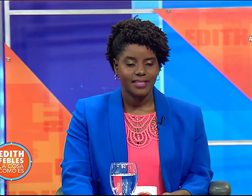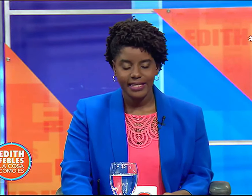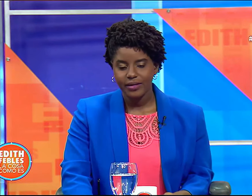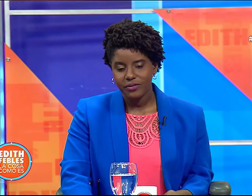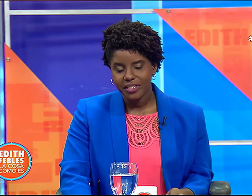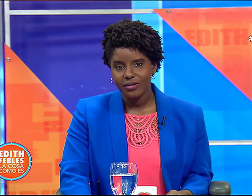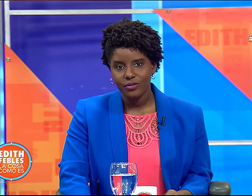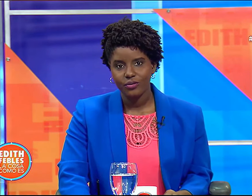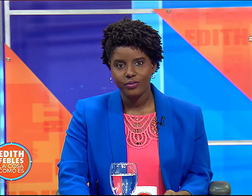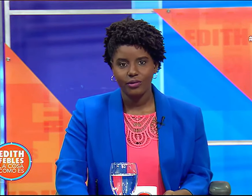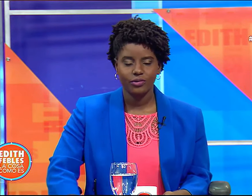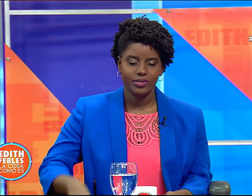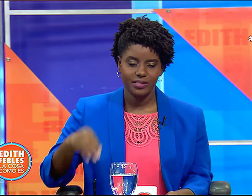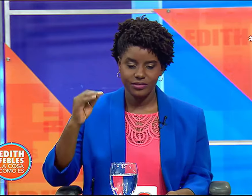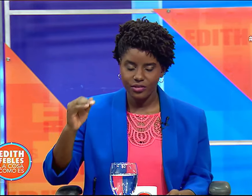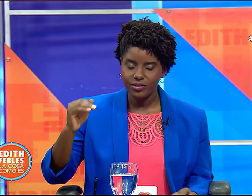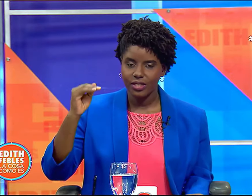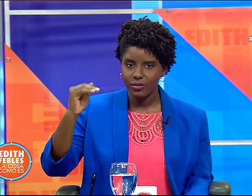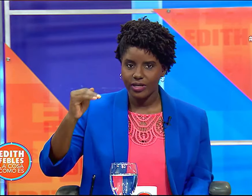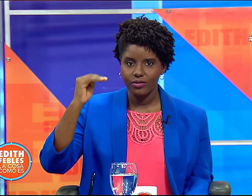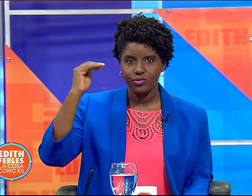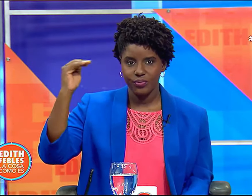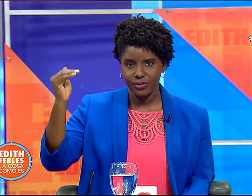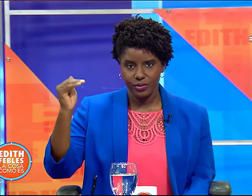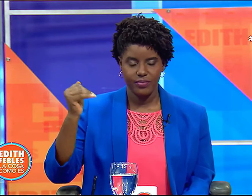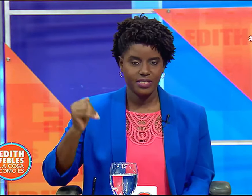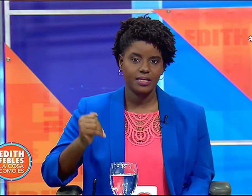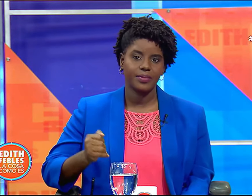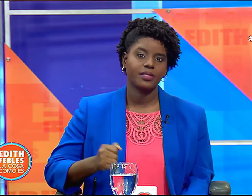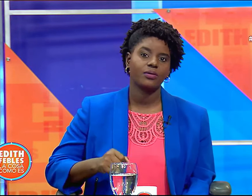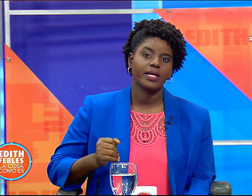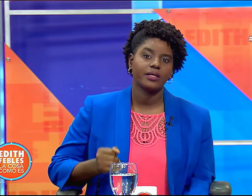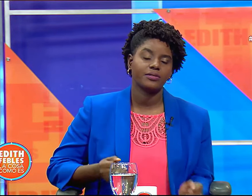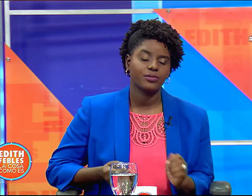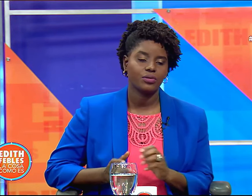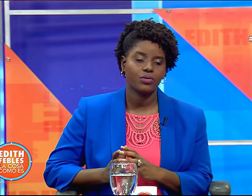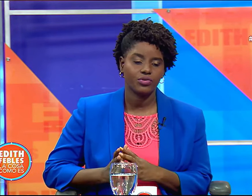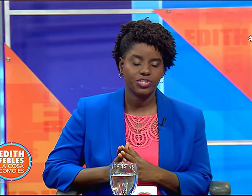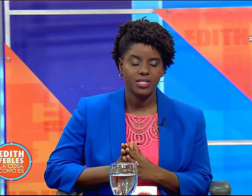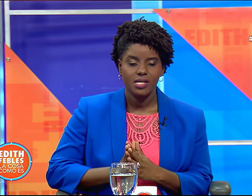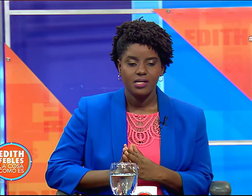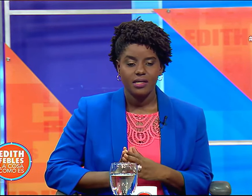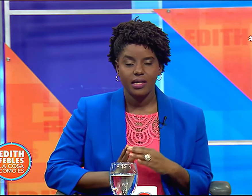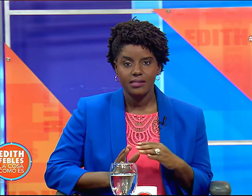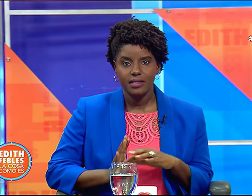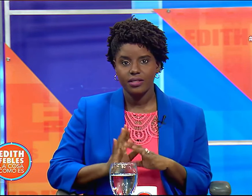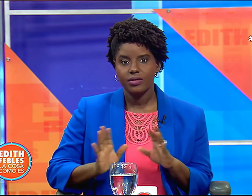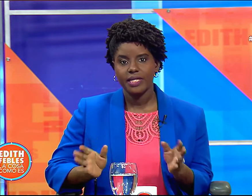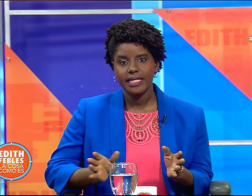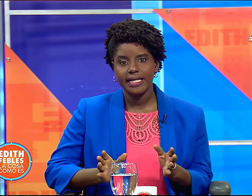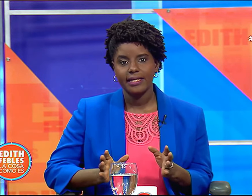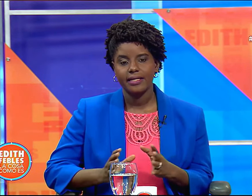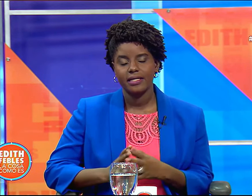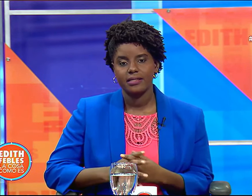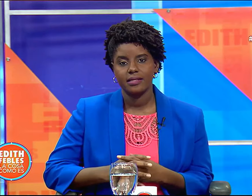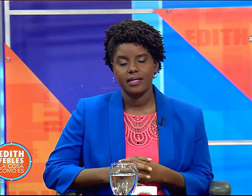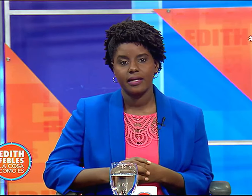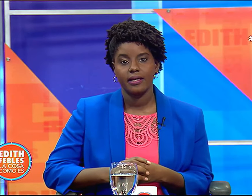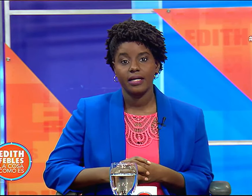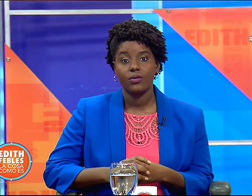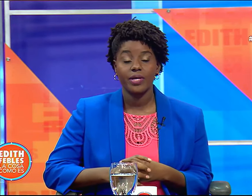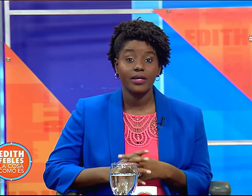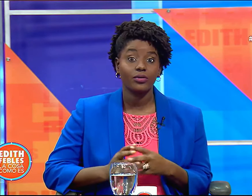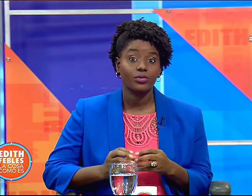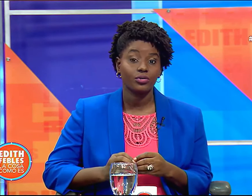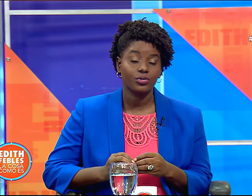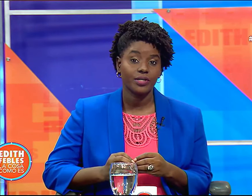Tiene que contar con una autorización del órgano superior, básicamente es lo que ha dicho Hochi. Y en sentido general, él dice que